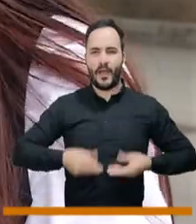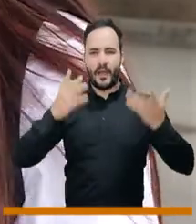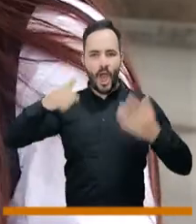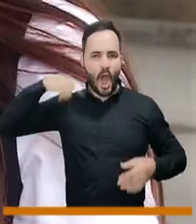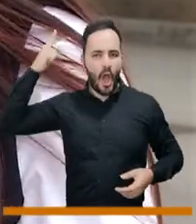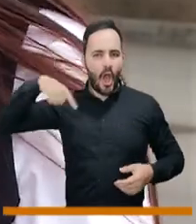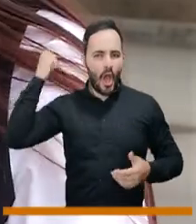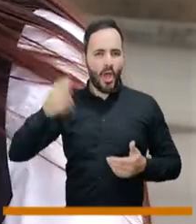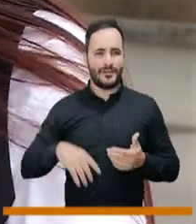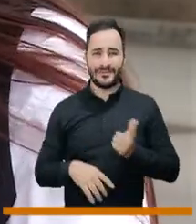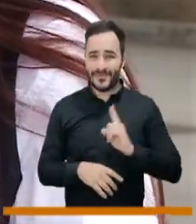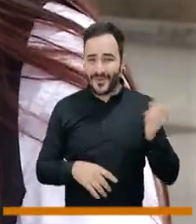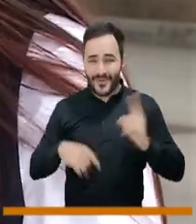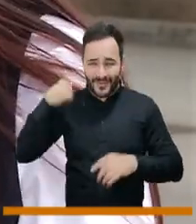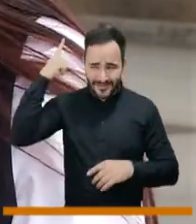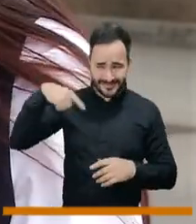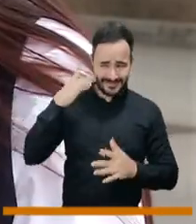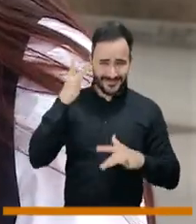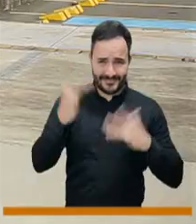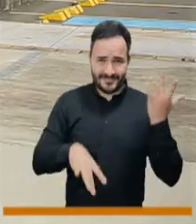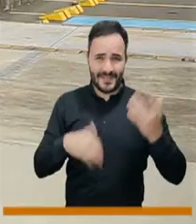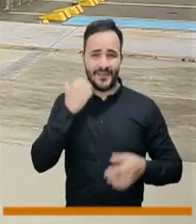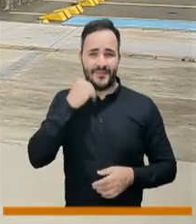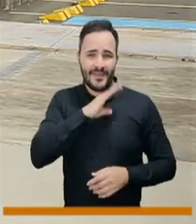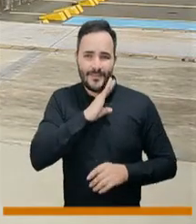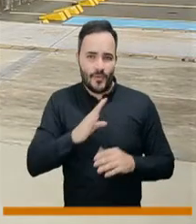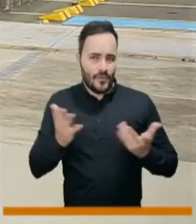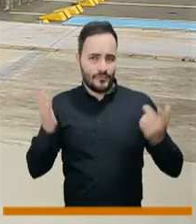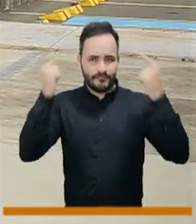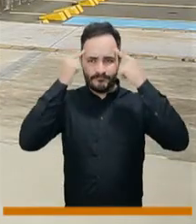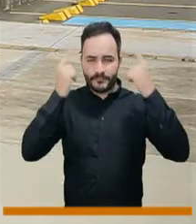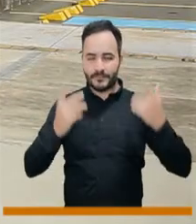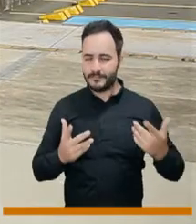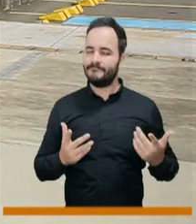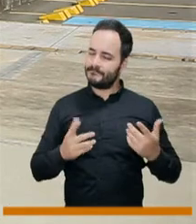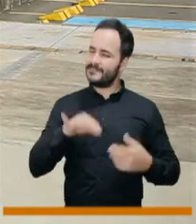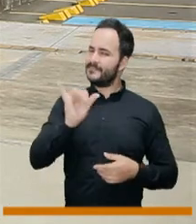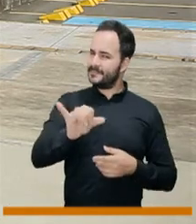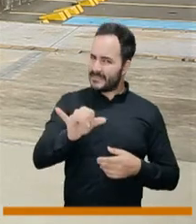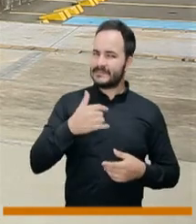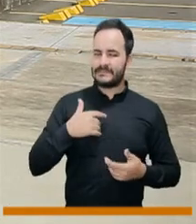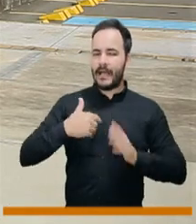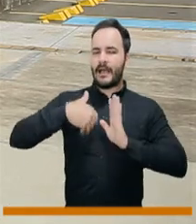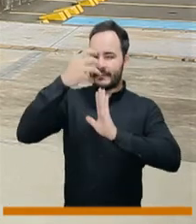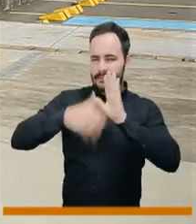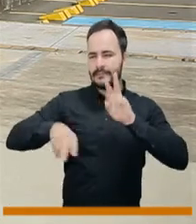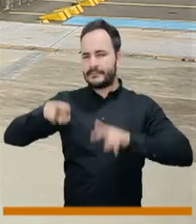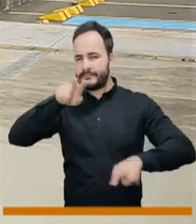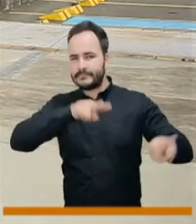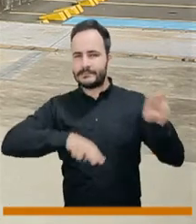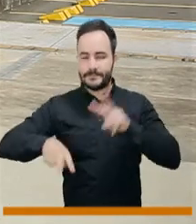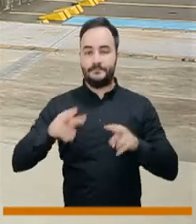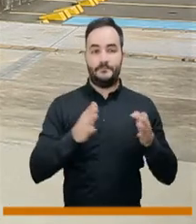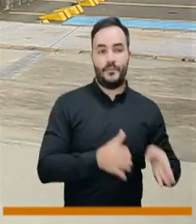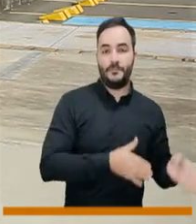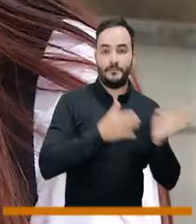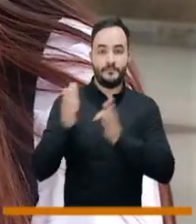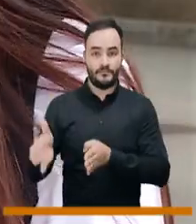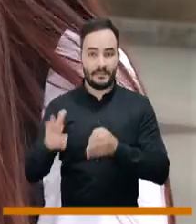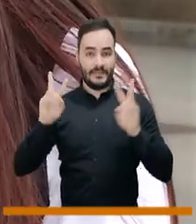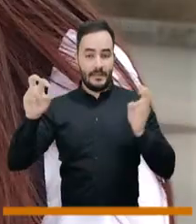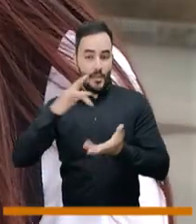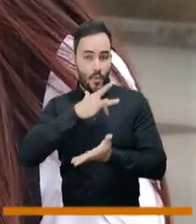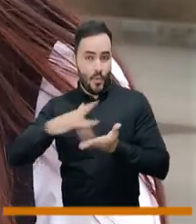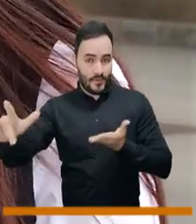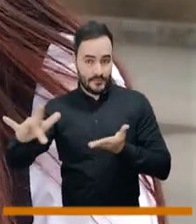vocabulario, porque sabemos que no es locura, es enfermedad. Entonces, en ese ámbito es como más ese tipo de diagnósticos. Ya si hablamos de